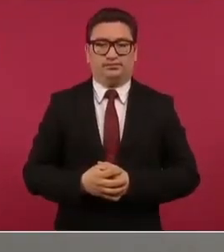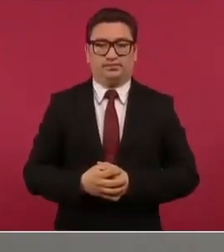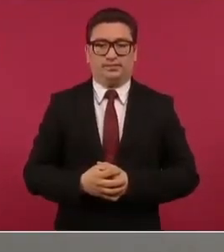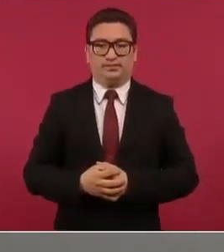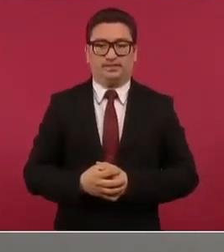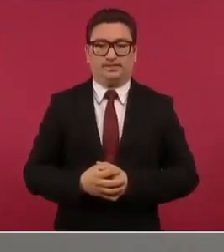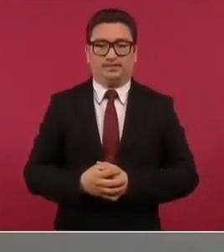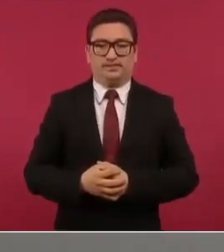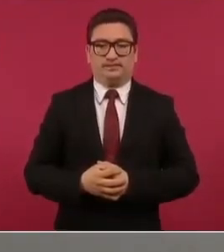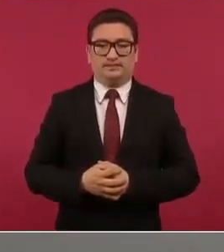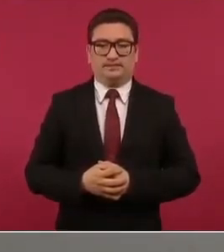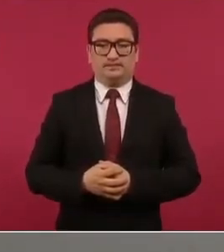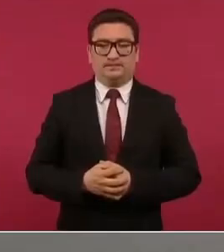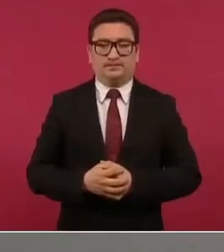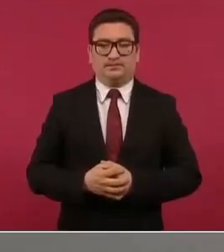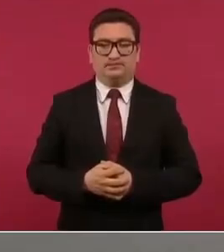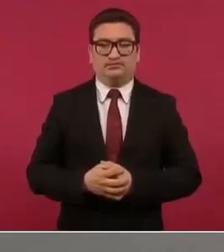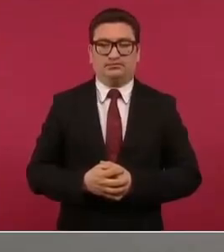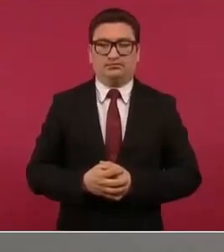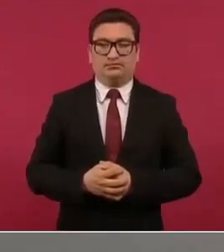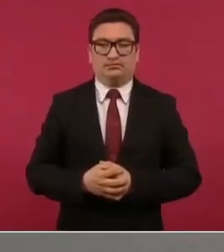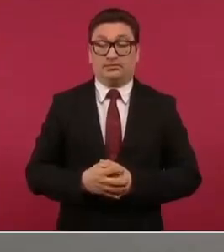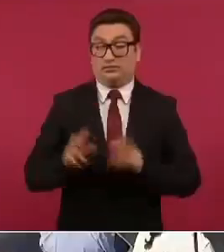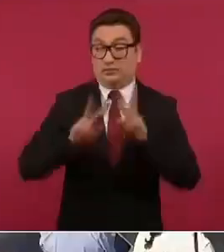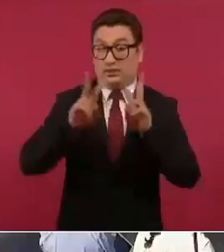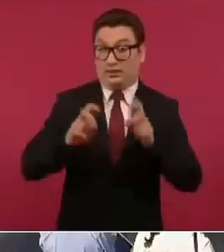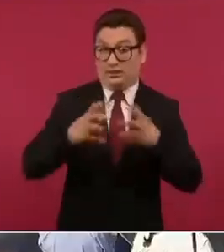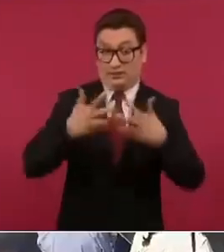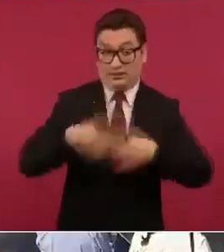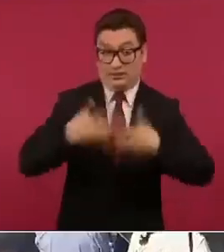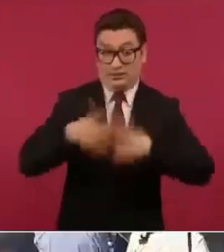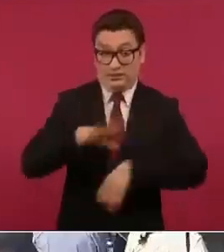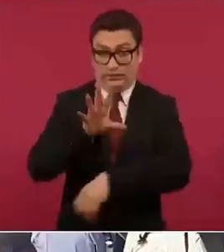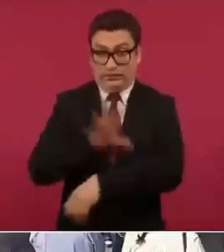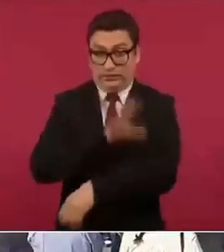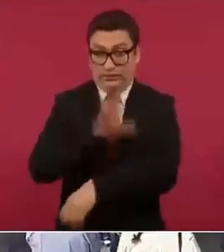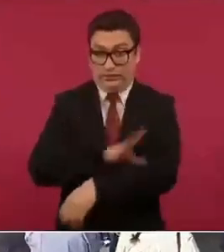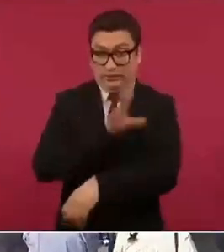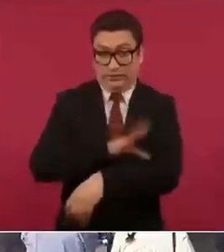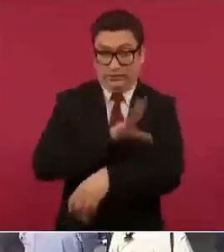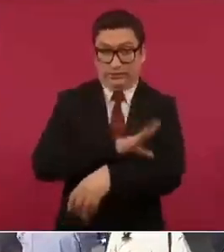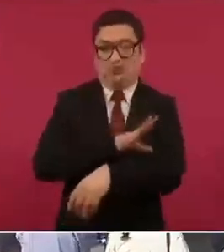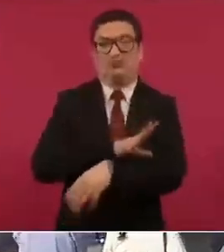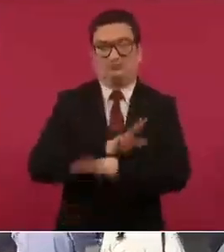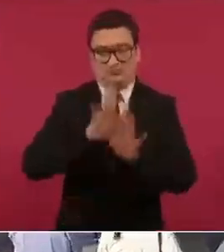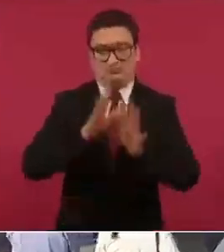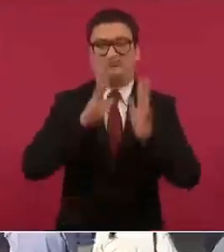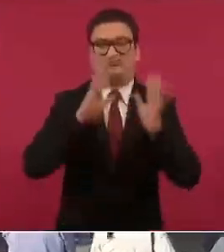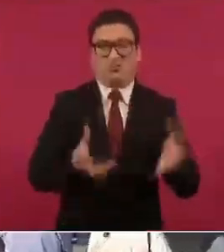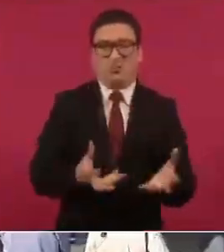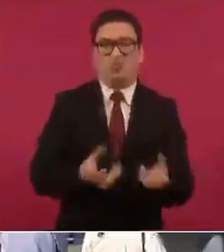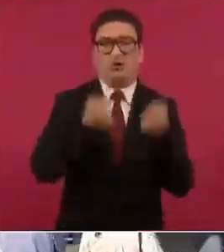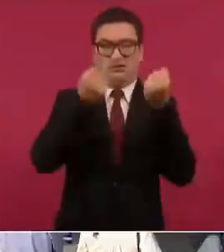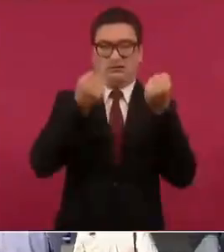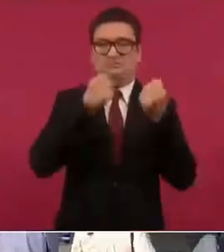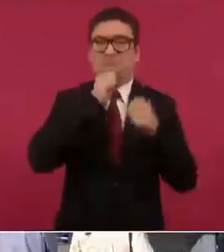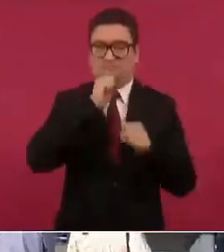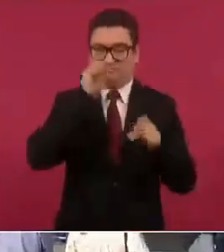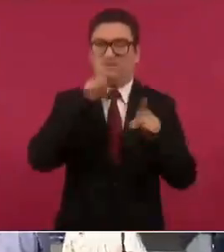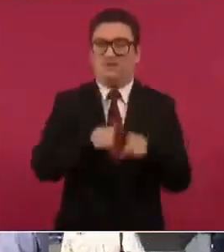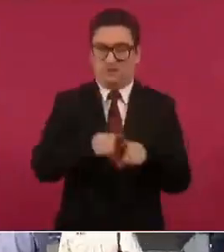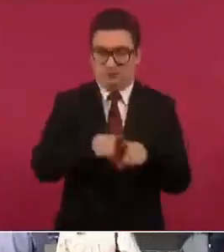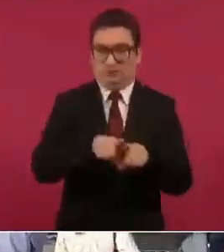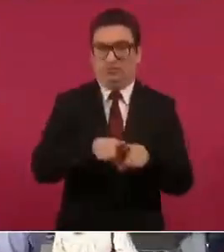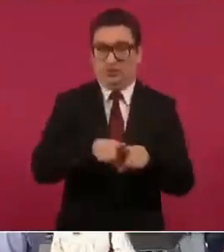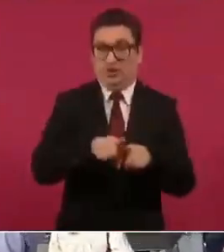la industria eléctrica también se ha rescatado del